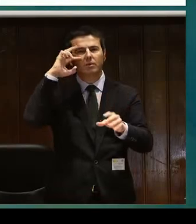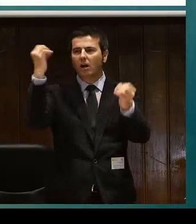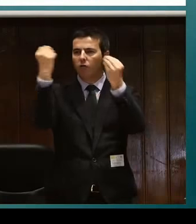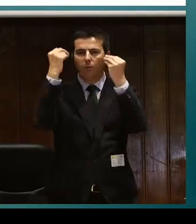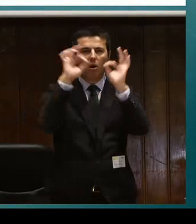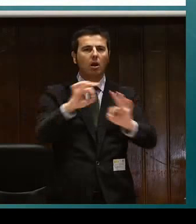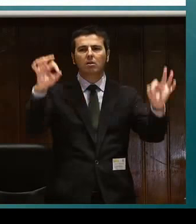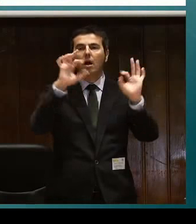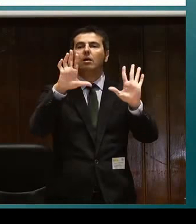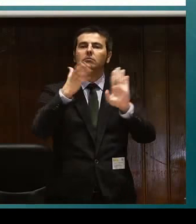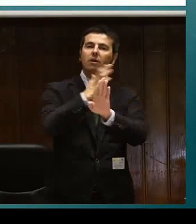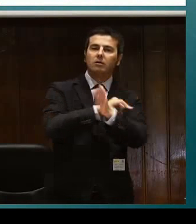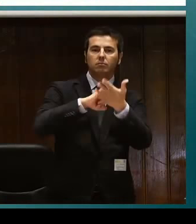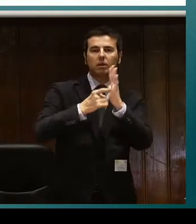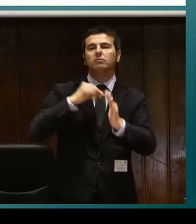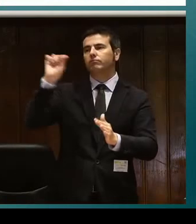trabajador social